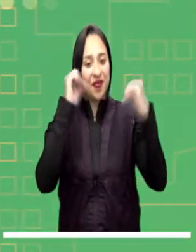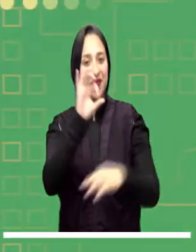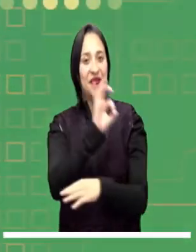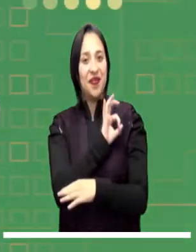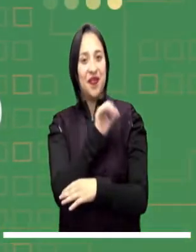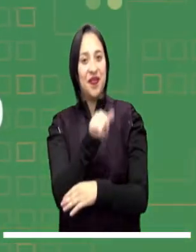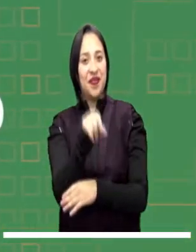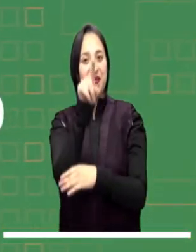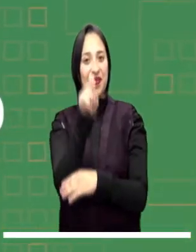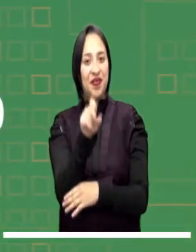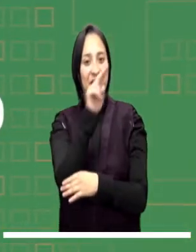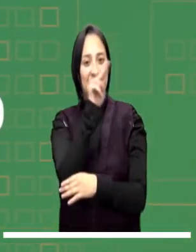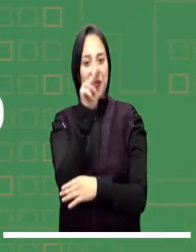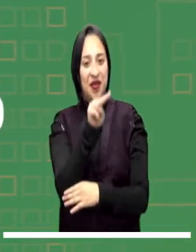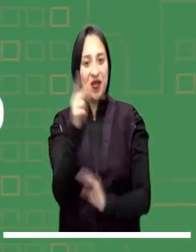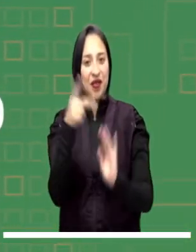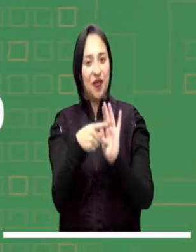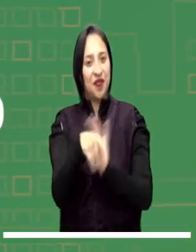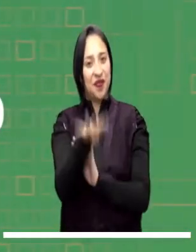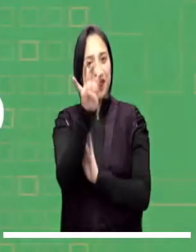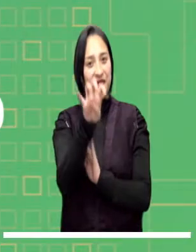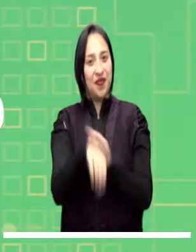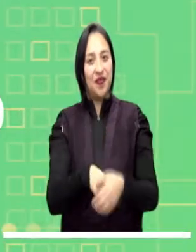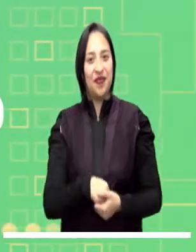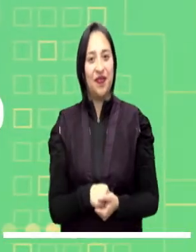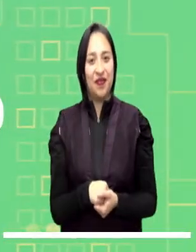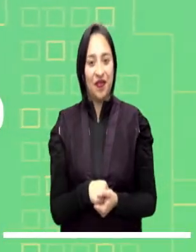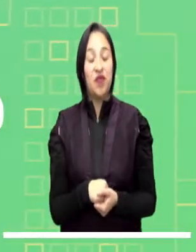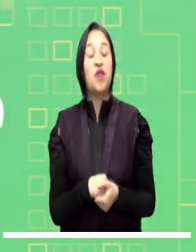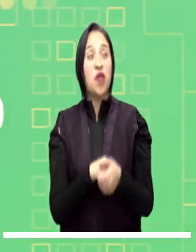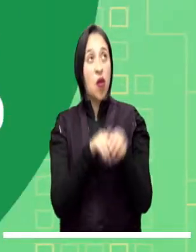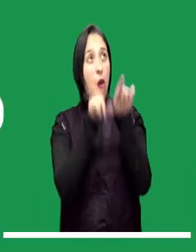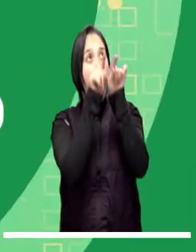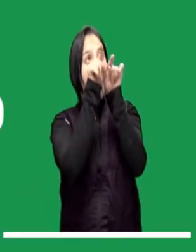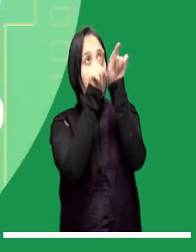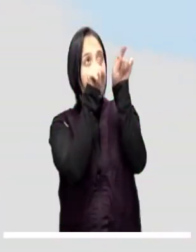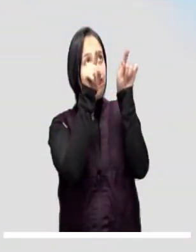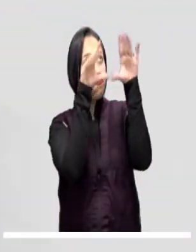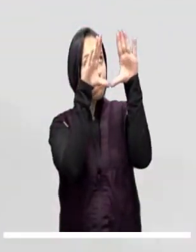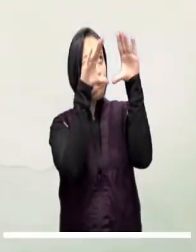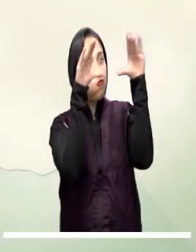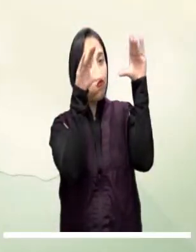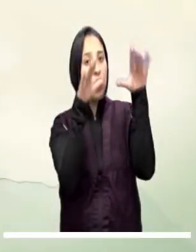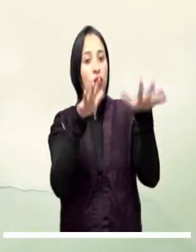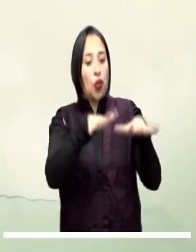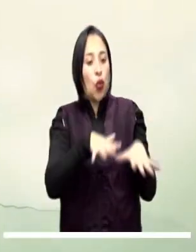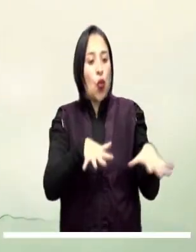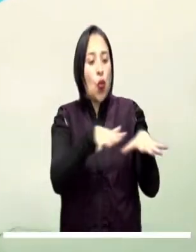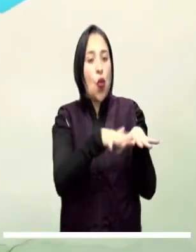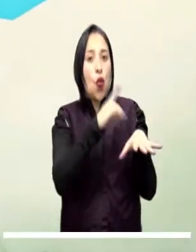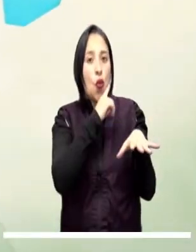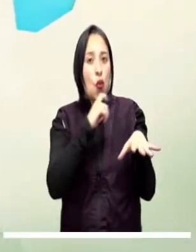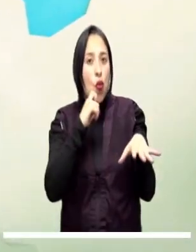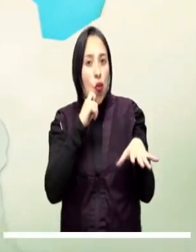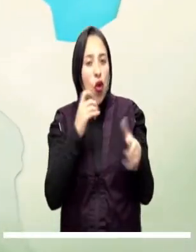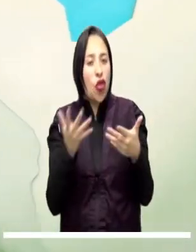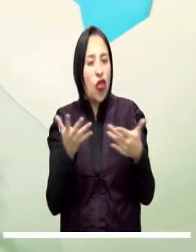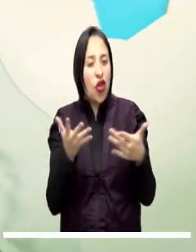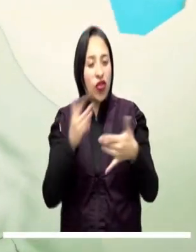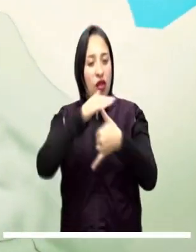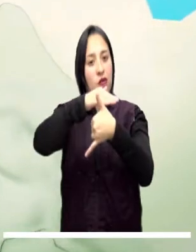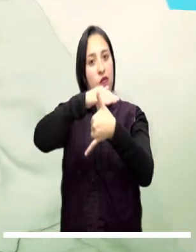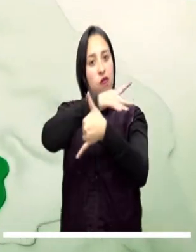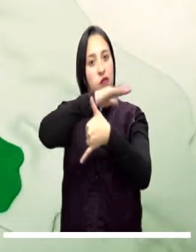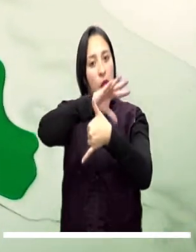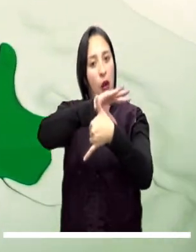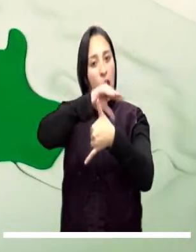Pronóstico del tiempo para la mañana de hoy, sábado 16 de marzo de 2019. Cielo con escasa nubosidad y tiempo seco en la mayor